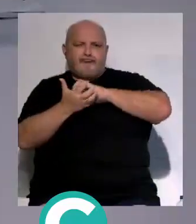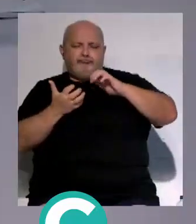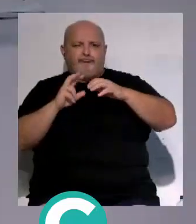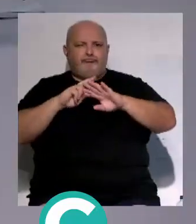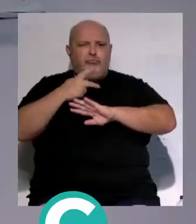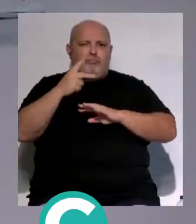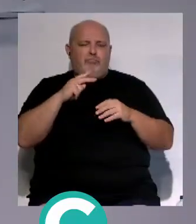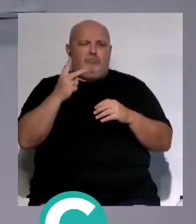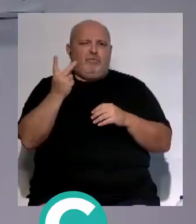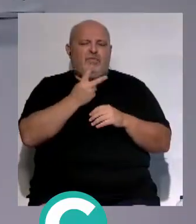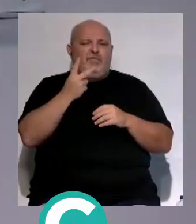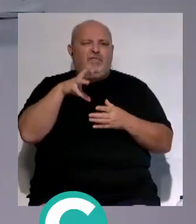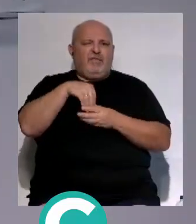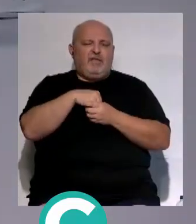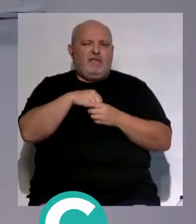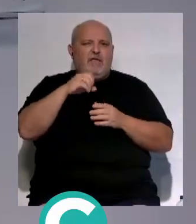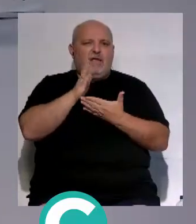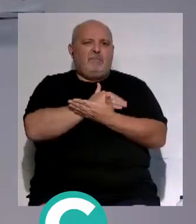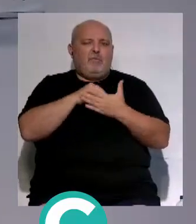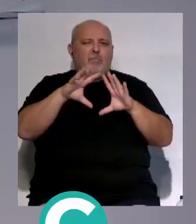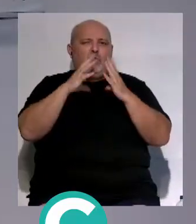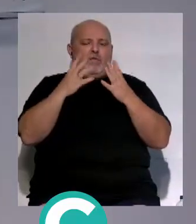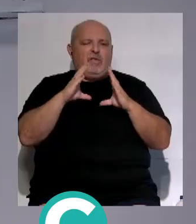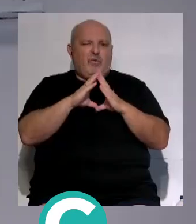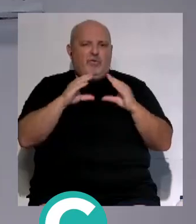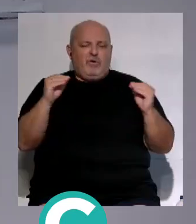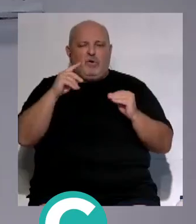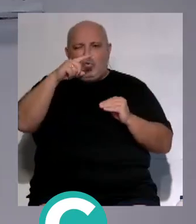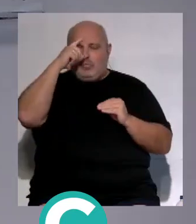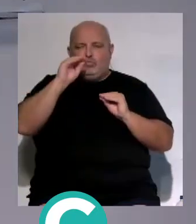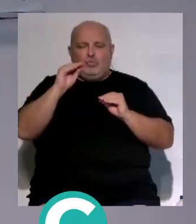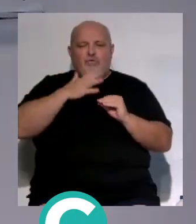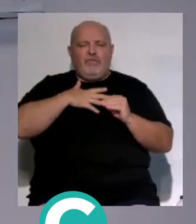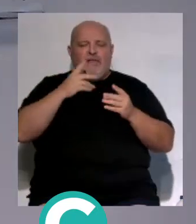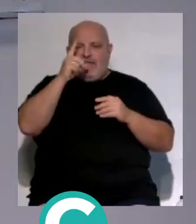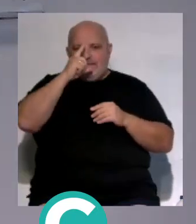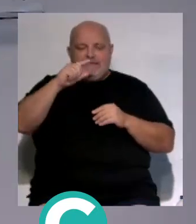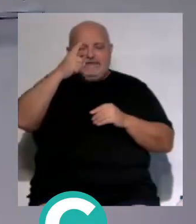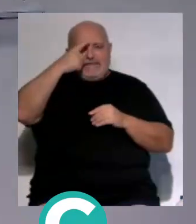disfrutar de combates en la disputa de campeonatos del mundo y andaluces y la cultura tailandesa